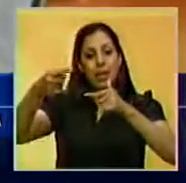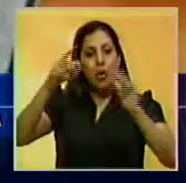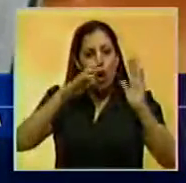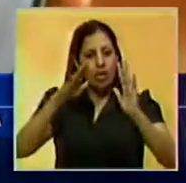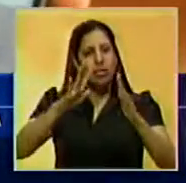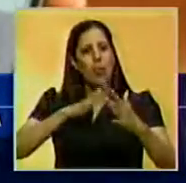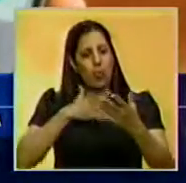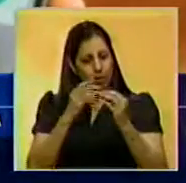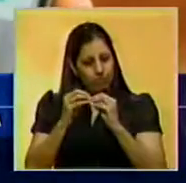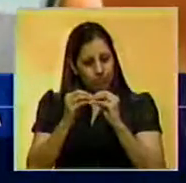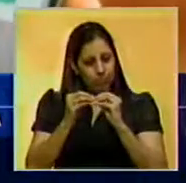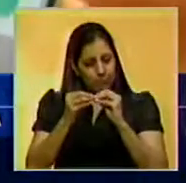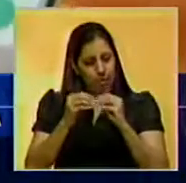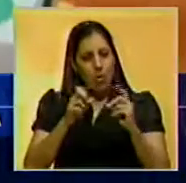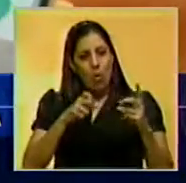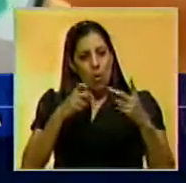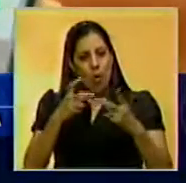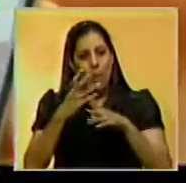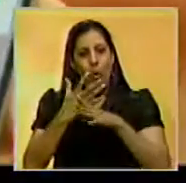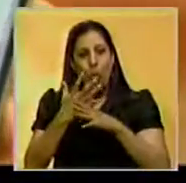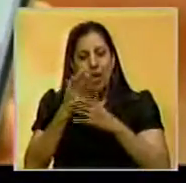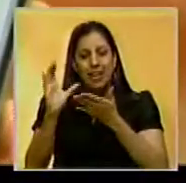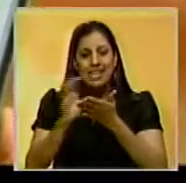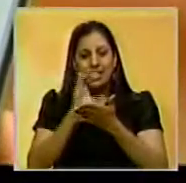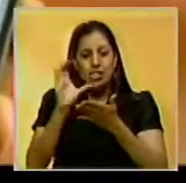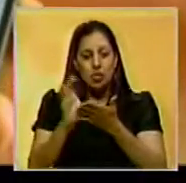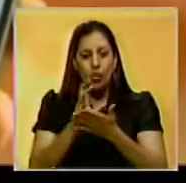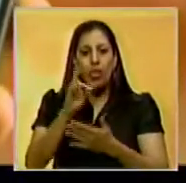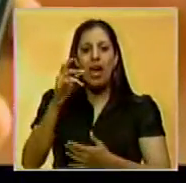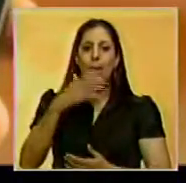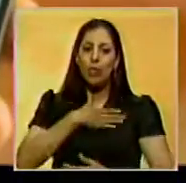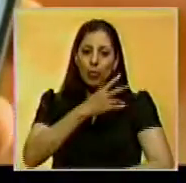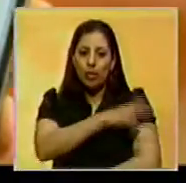organizadores pudieran habilitar el juego en la ciudad de Río de Janeiro. anunciada Olímpicos.